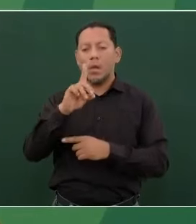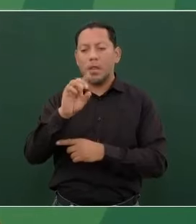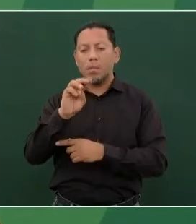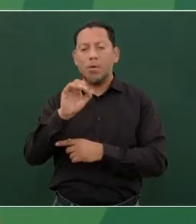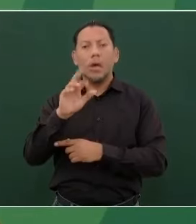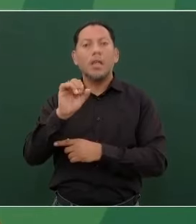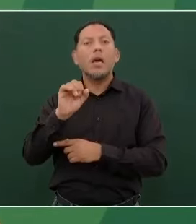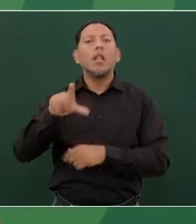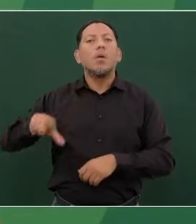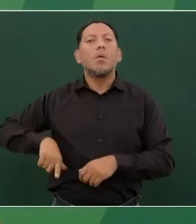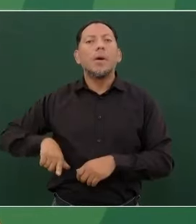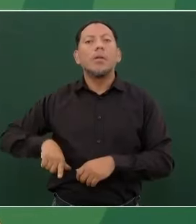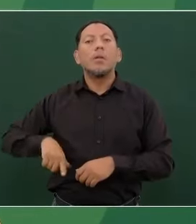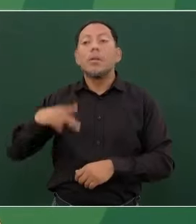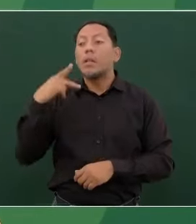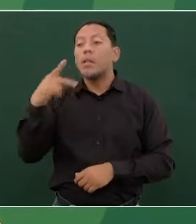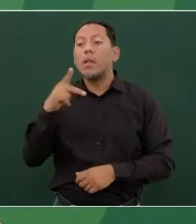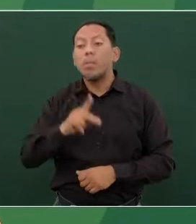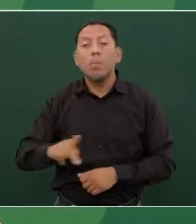y eso no existía.